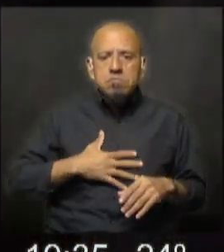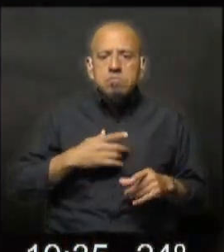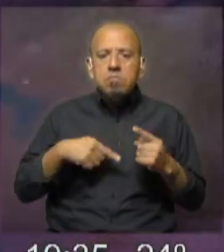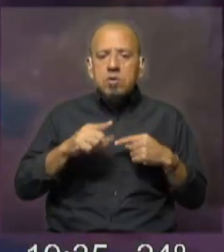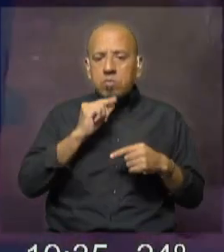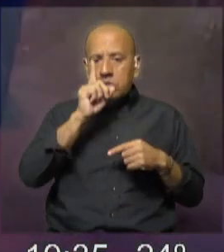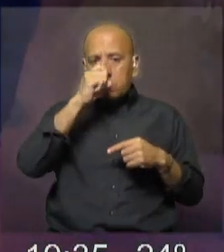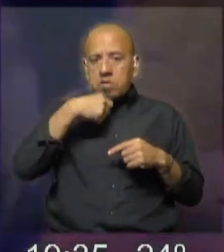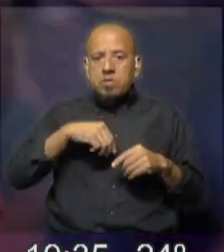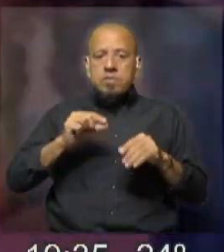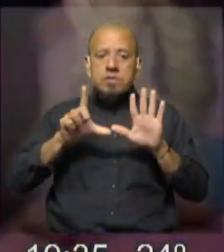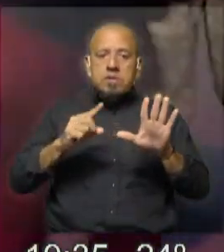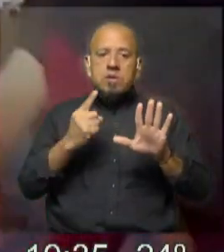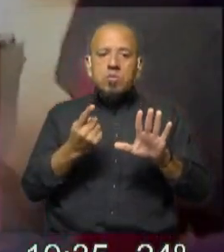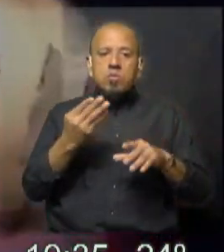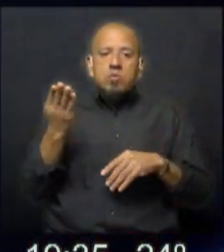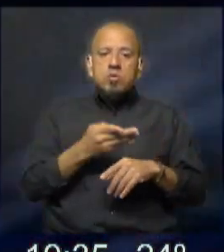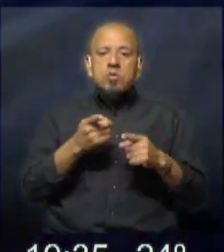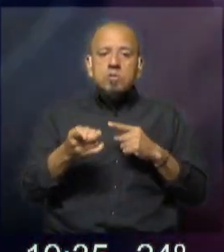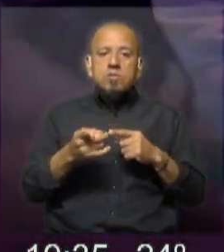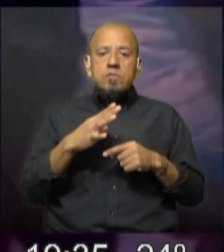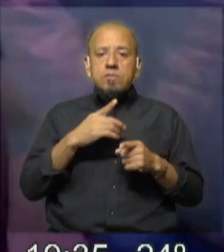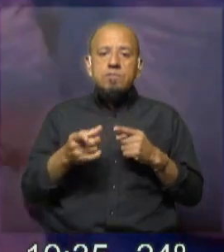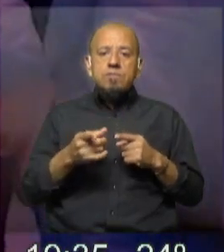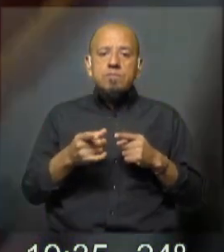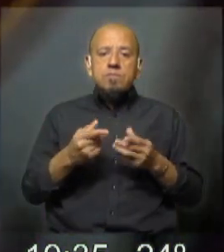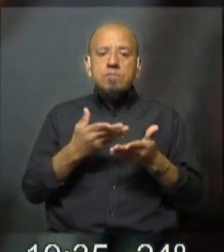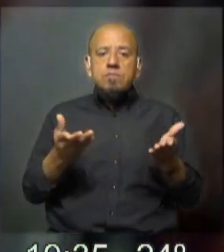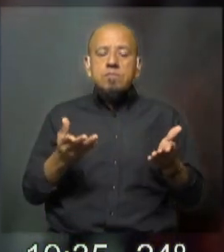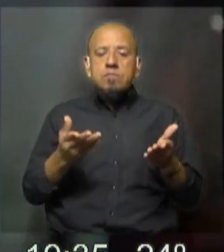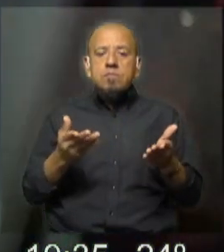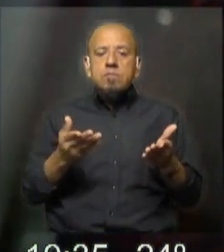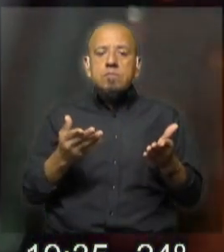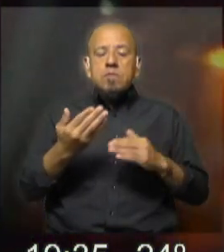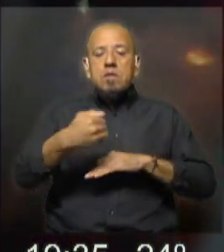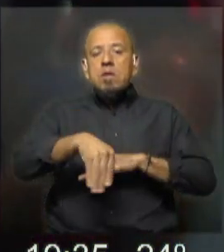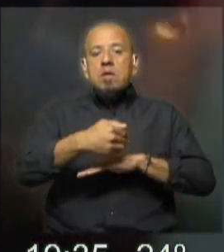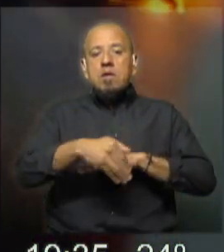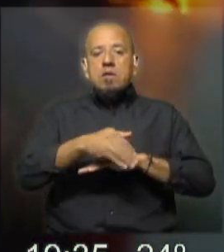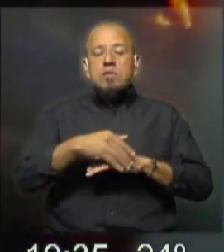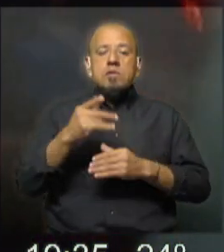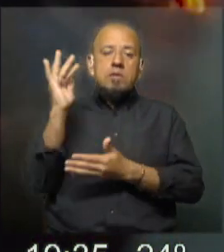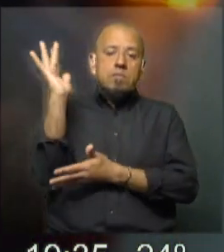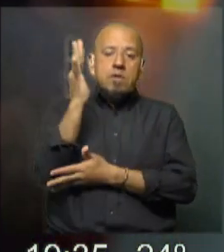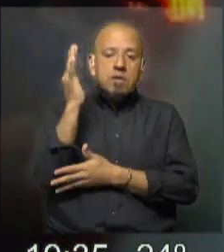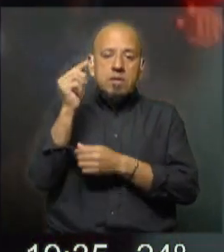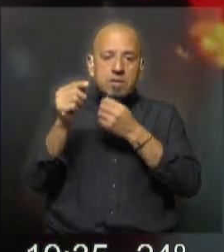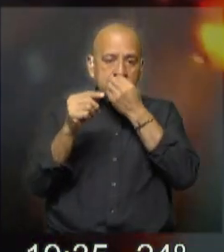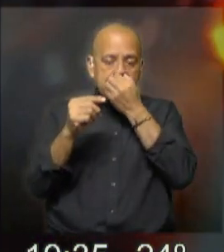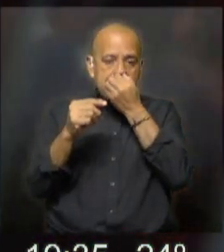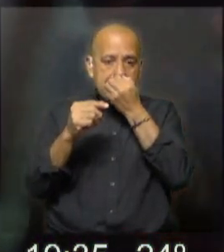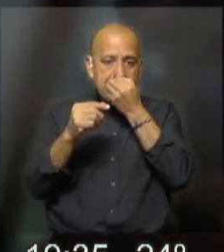Montevideo el 71% de los homicidios se da en la vía pública, en la calle, en parques, en las avenidas